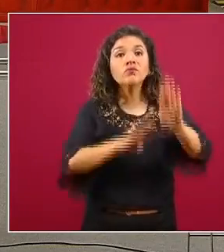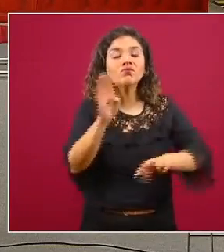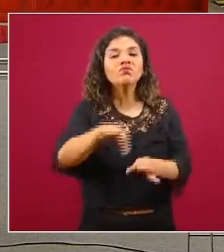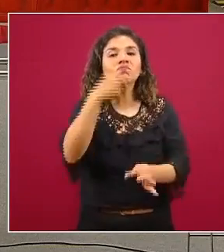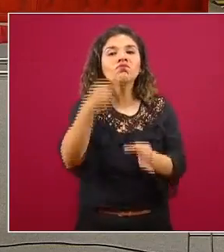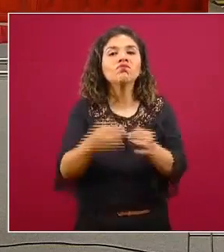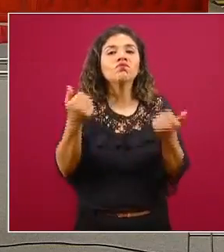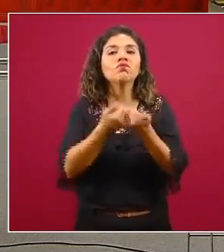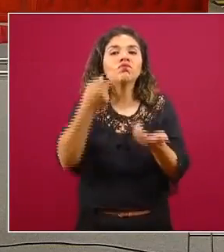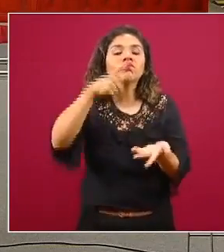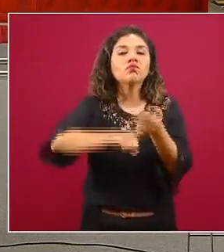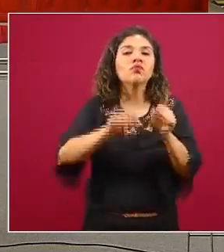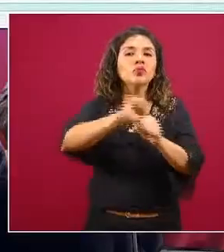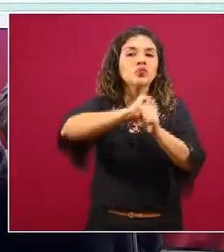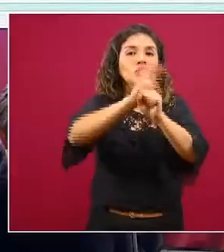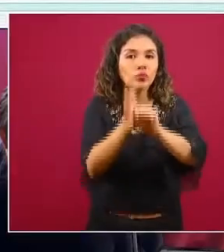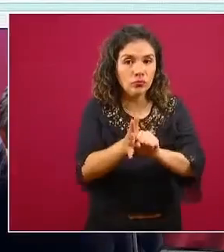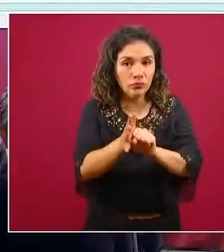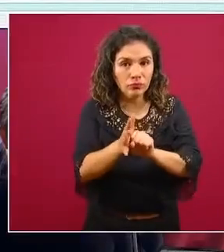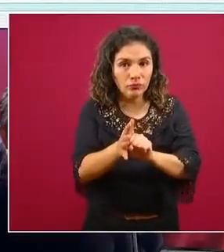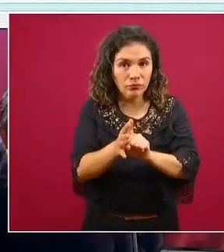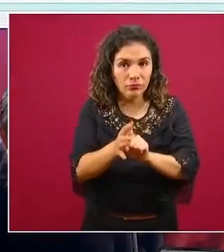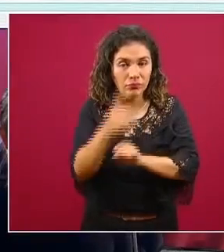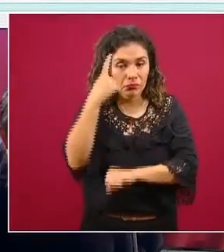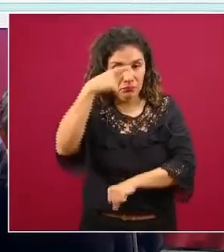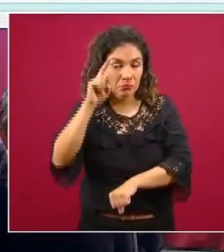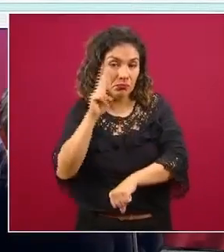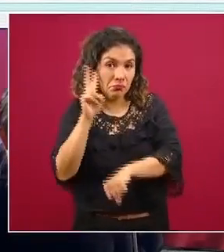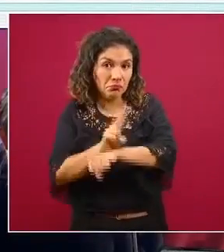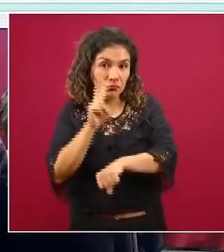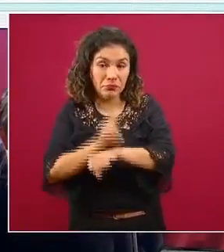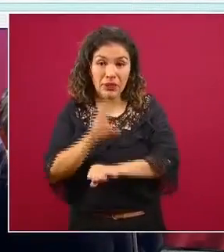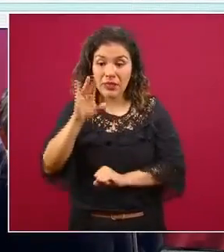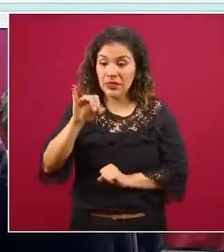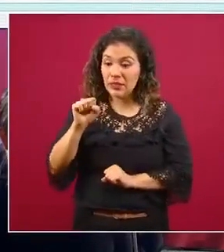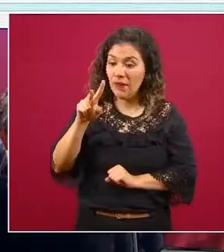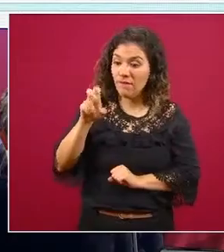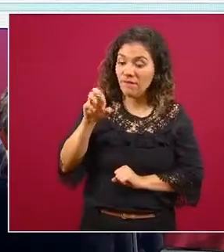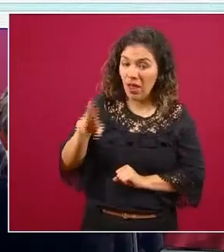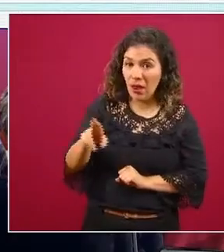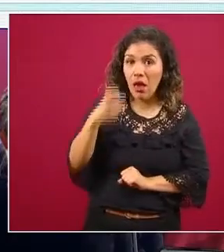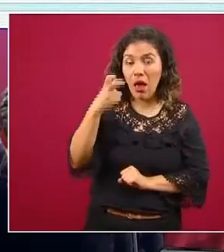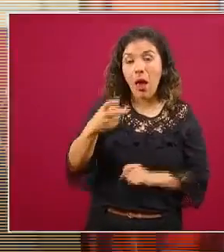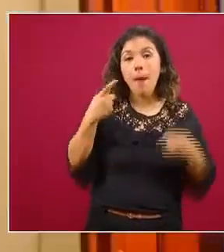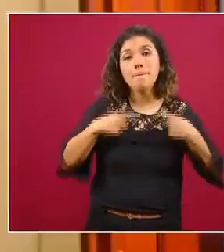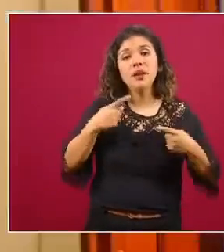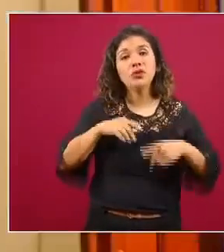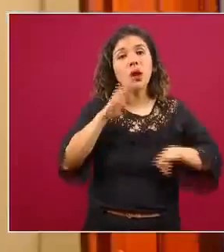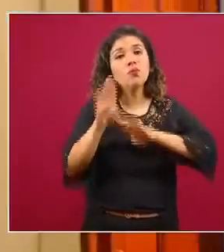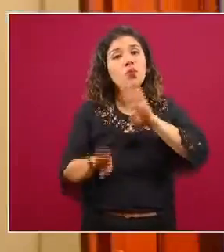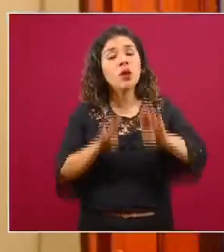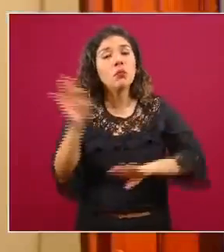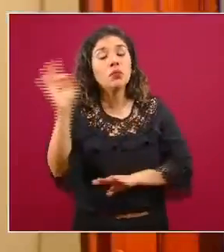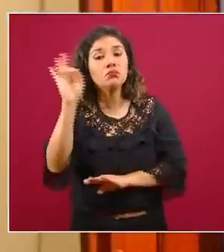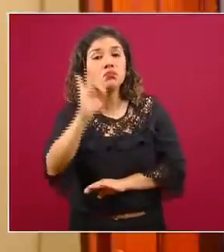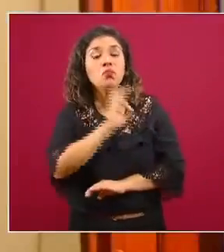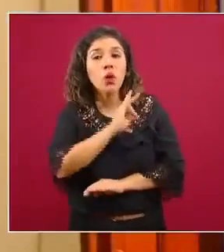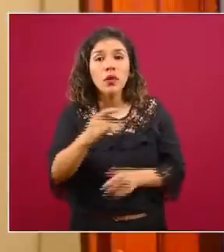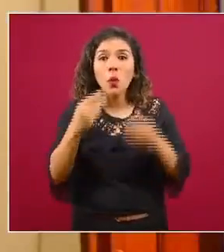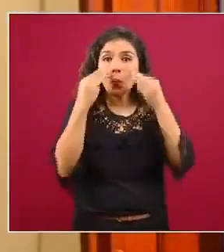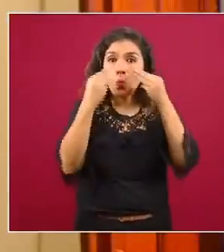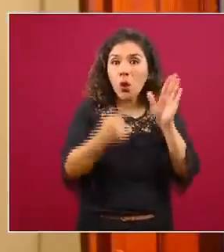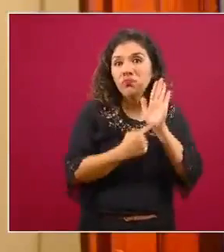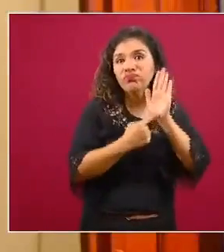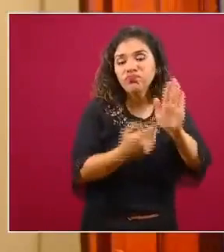confirmadas por COVID en este sistema de vigilancia que es el CISBER y son aquellas muertas en las que se pudo tener una muestra